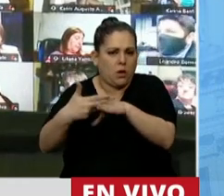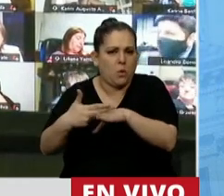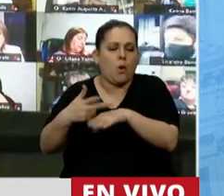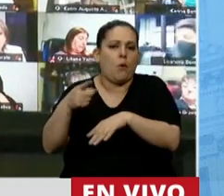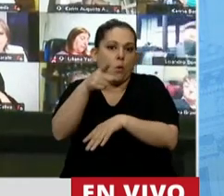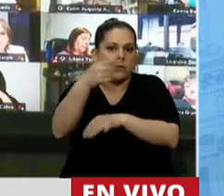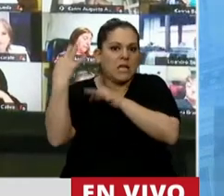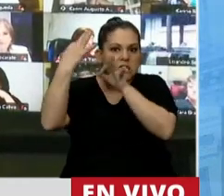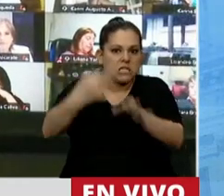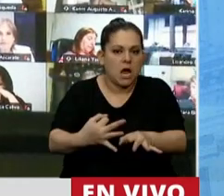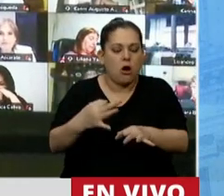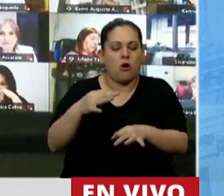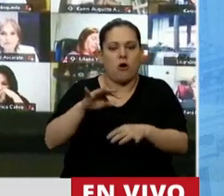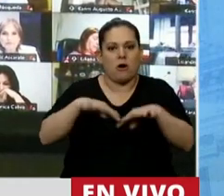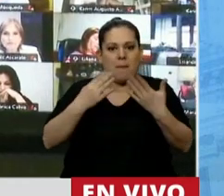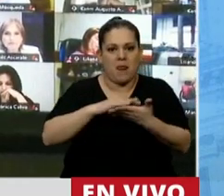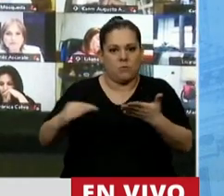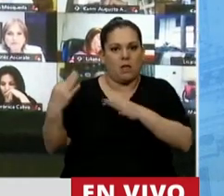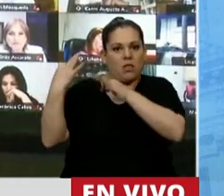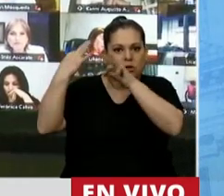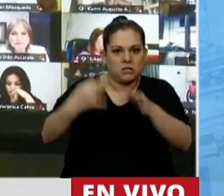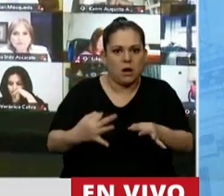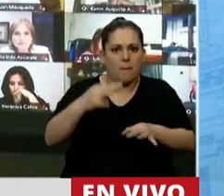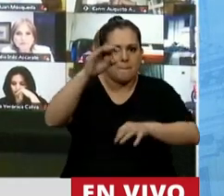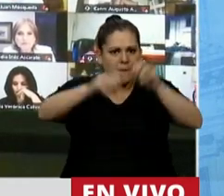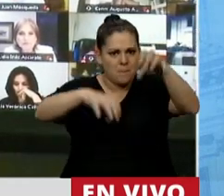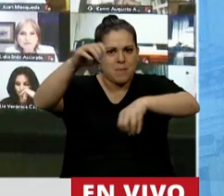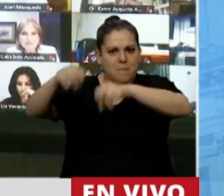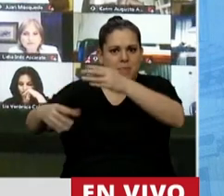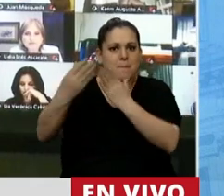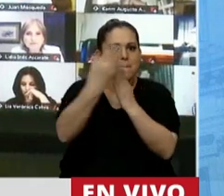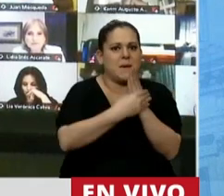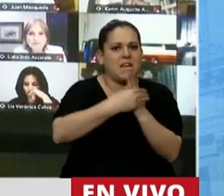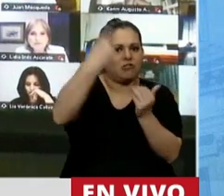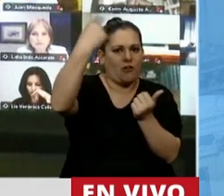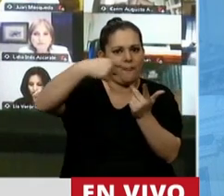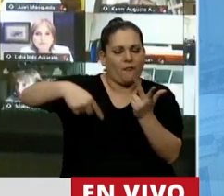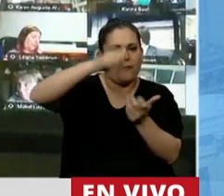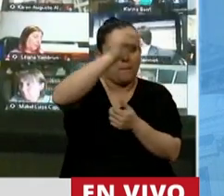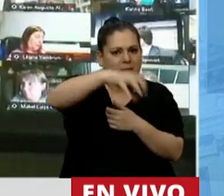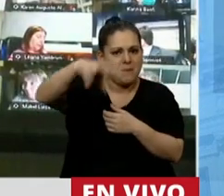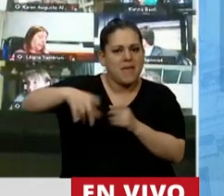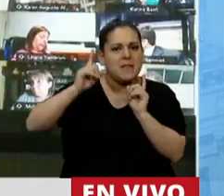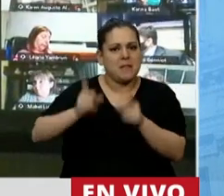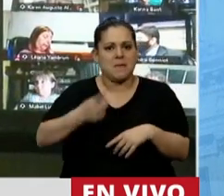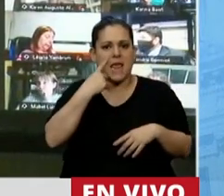su llegada a la Cámara, como le señalé, con la presencia de varios ministros y de intendentes.